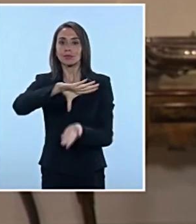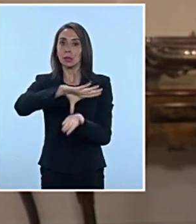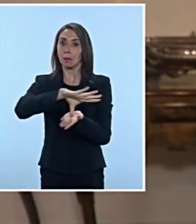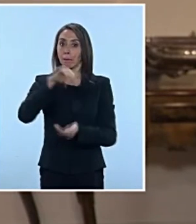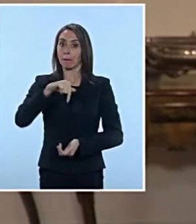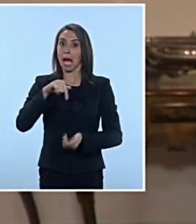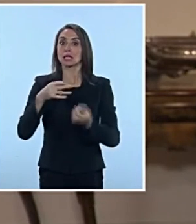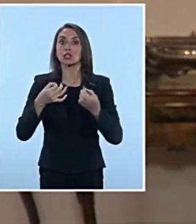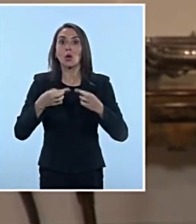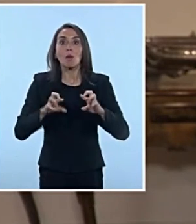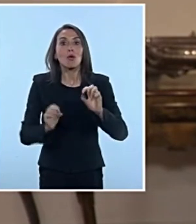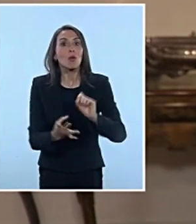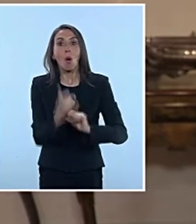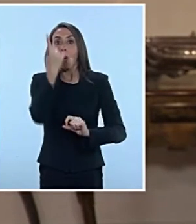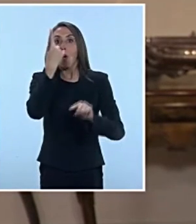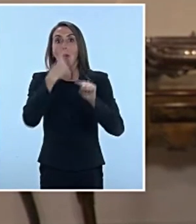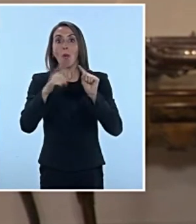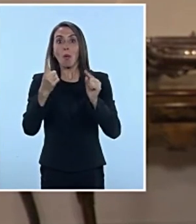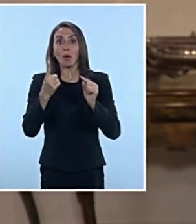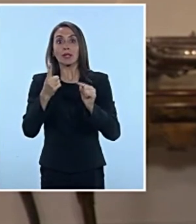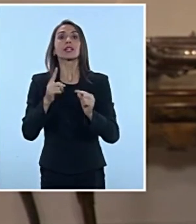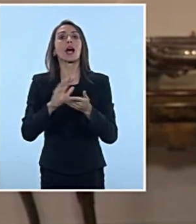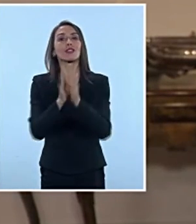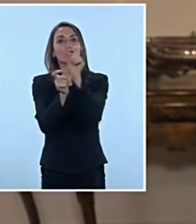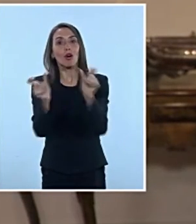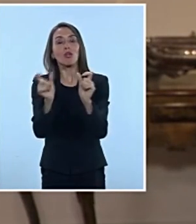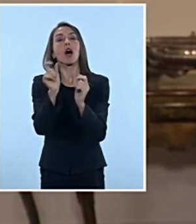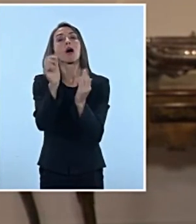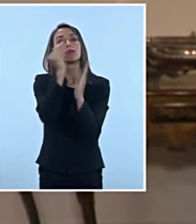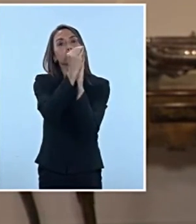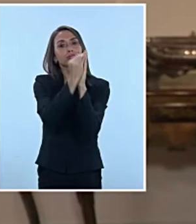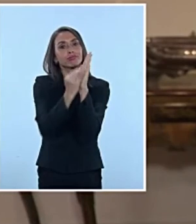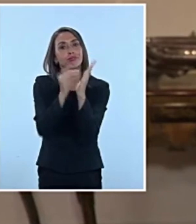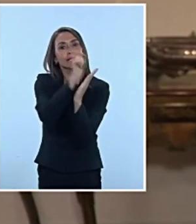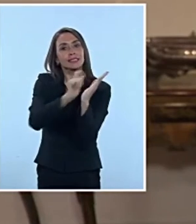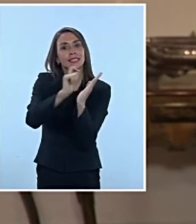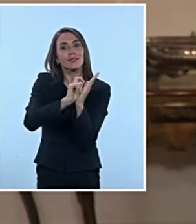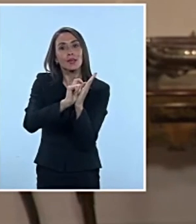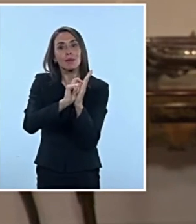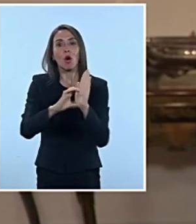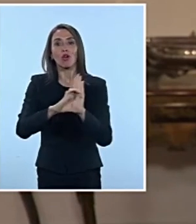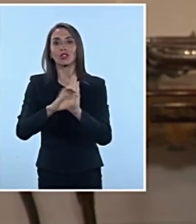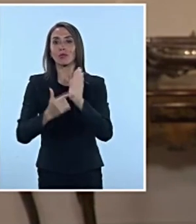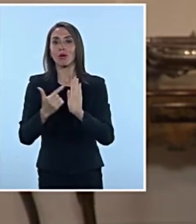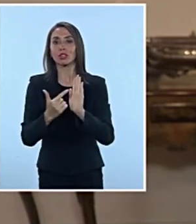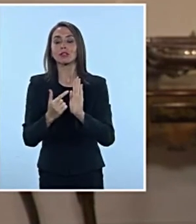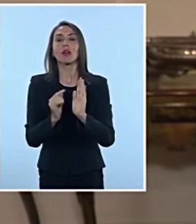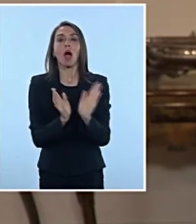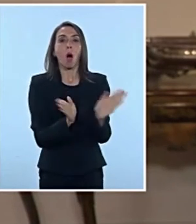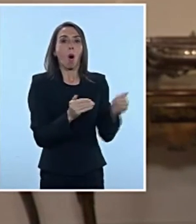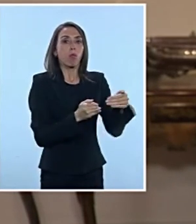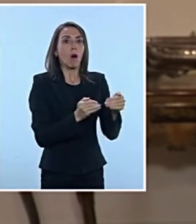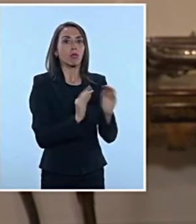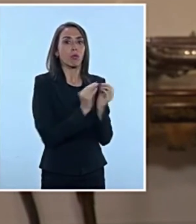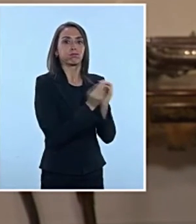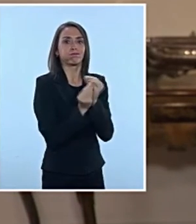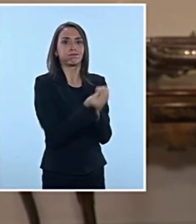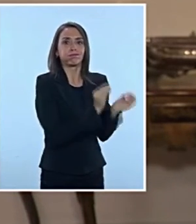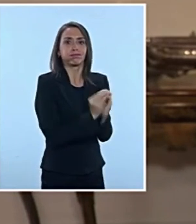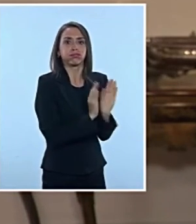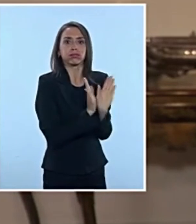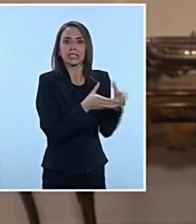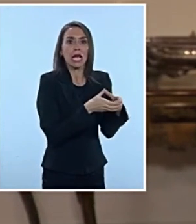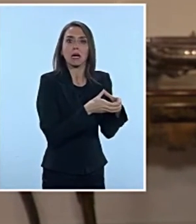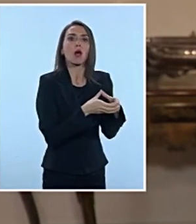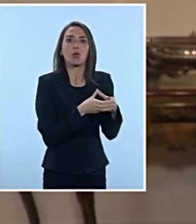tenemos una oportunidad única de poder escribir entre todos nuestra Carta Fundamental. No se hará entre cuatro paredes, sino que